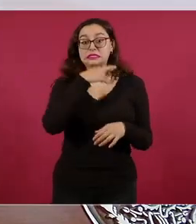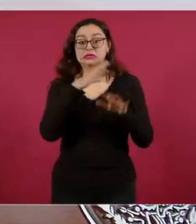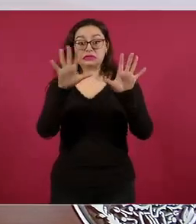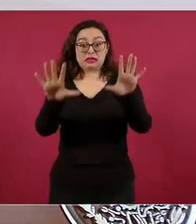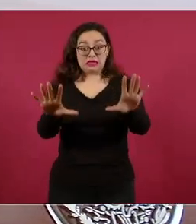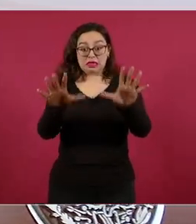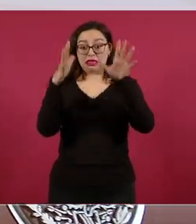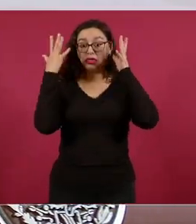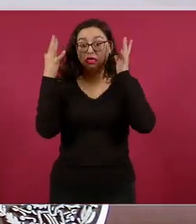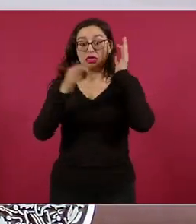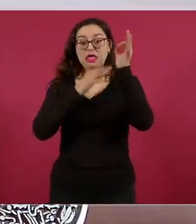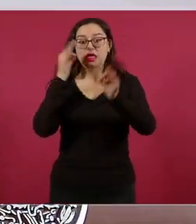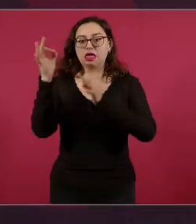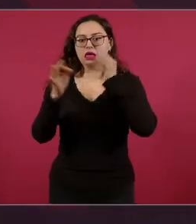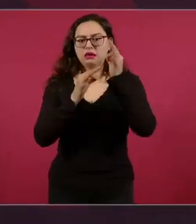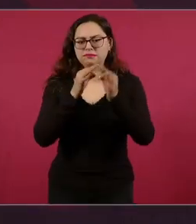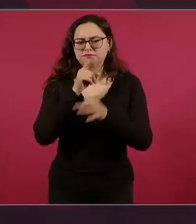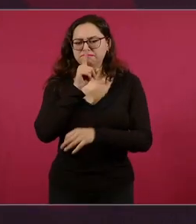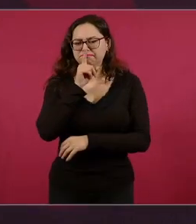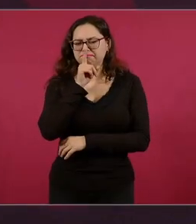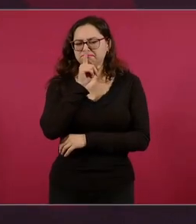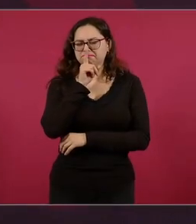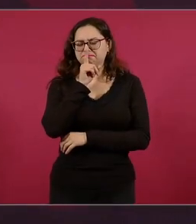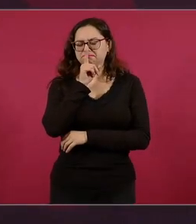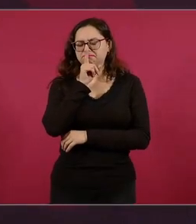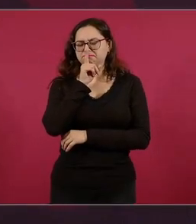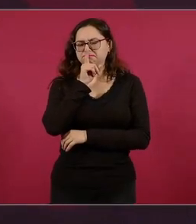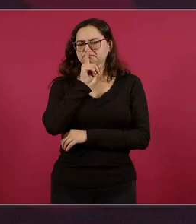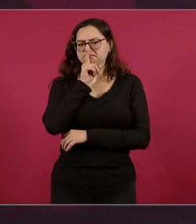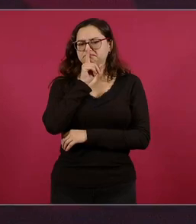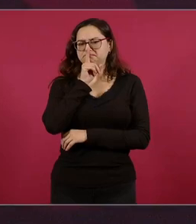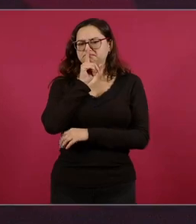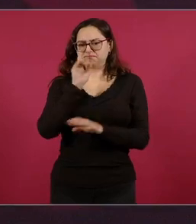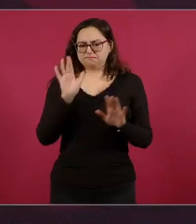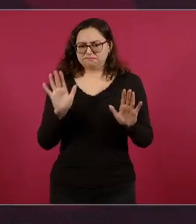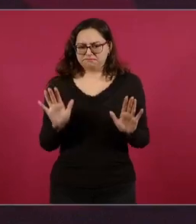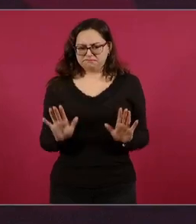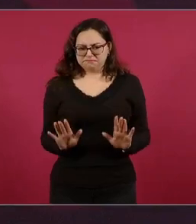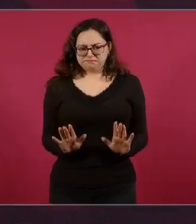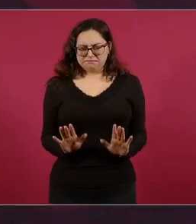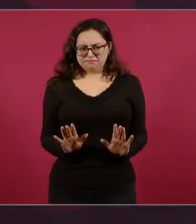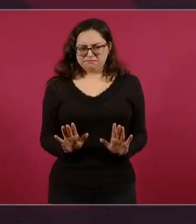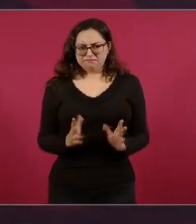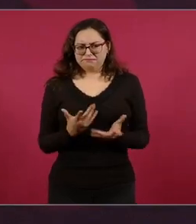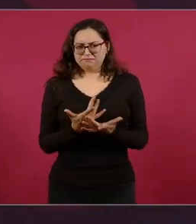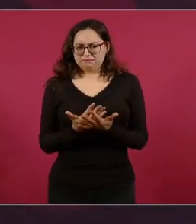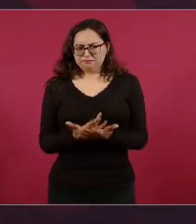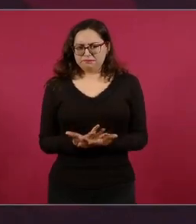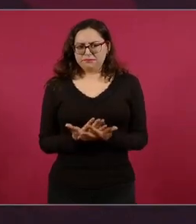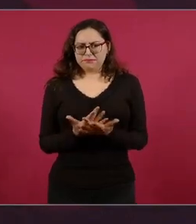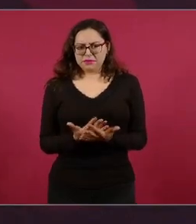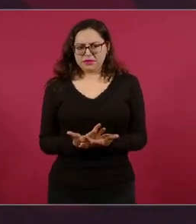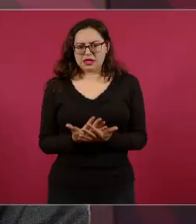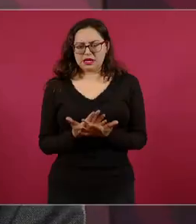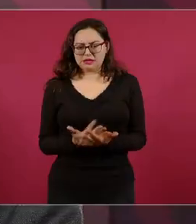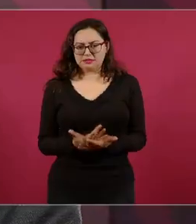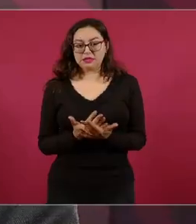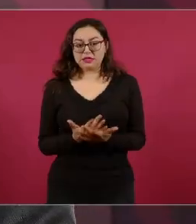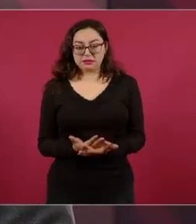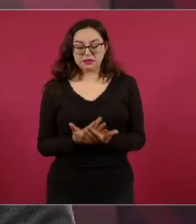la corriente derechista